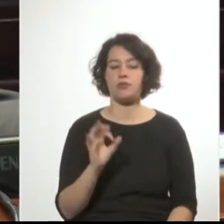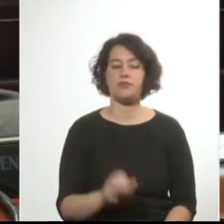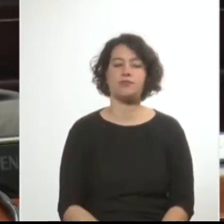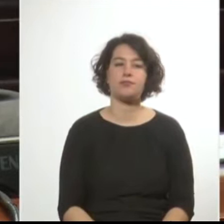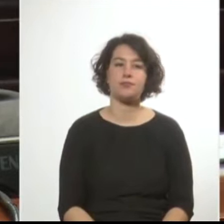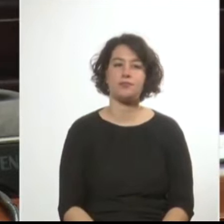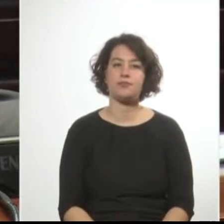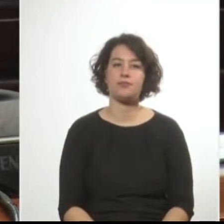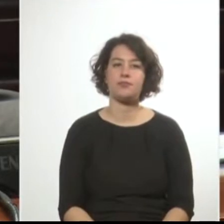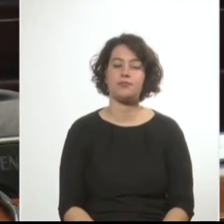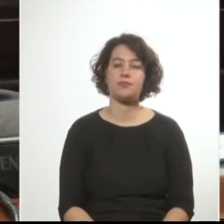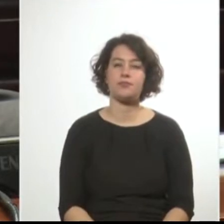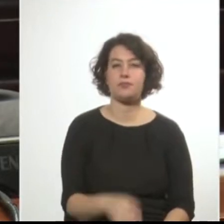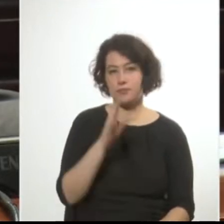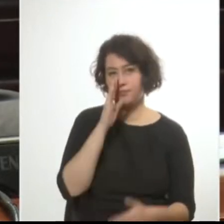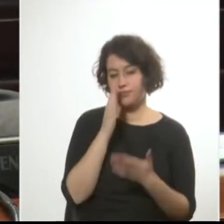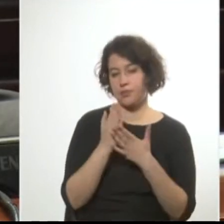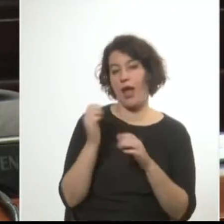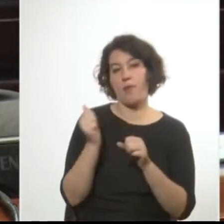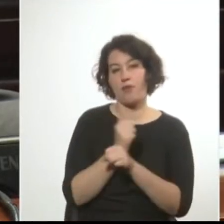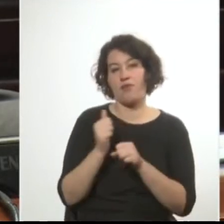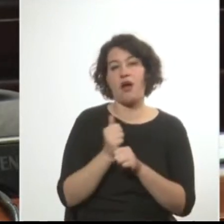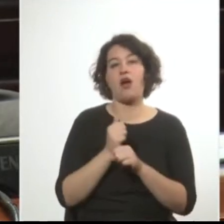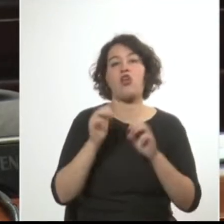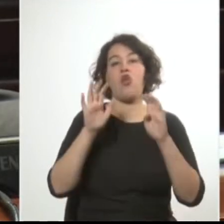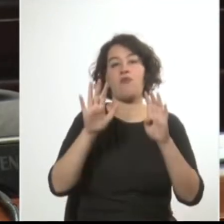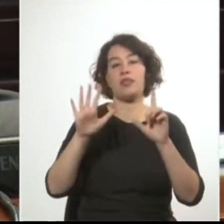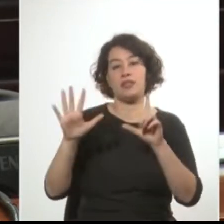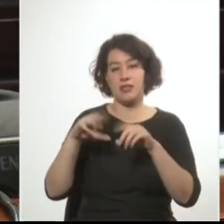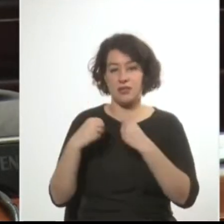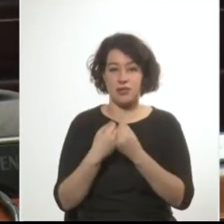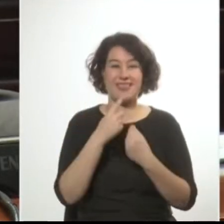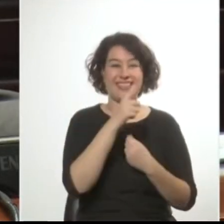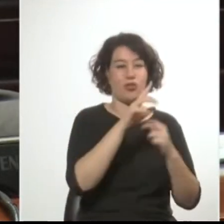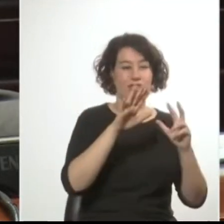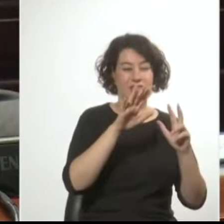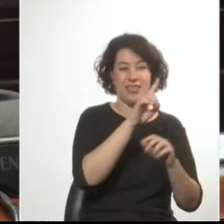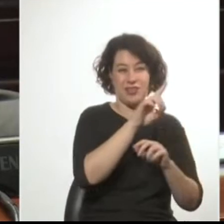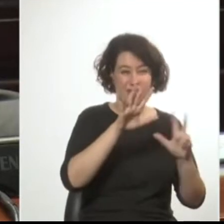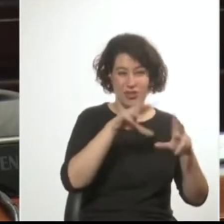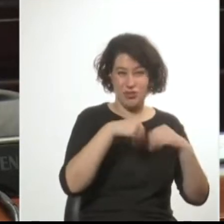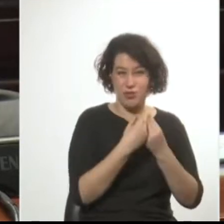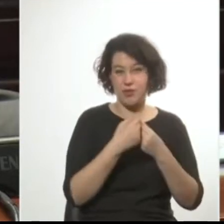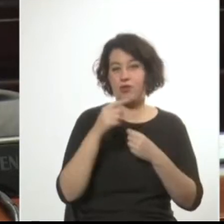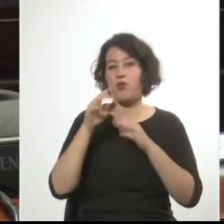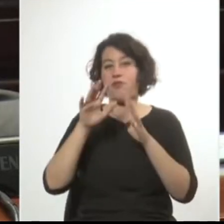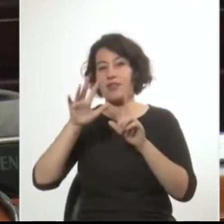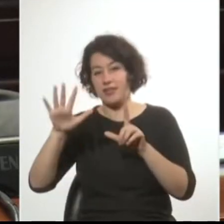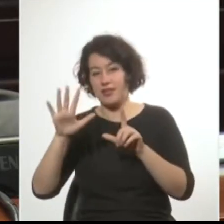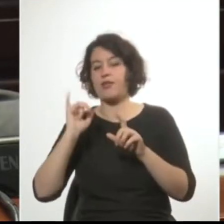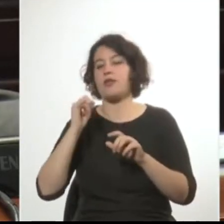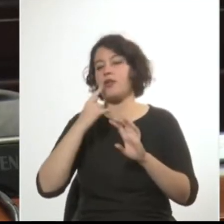Finalmente, se aprueba por 97 votos en 118 de la Asamblea General que la